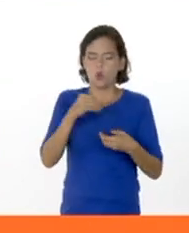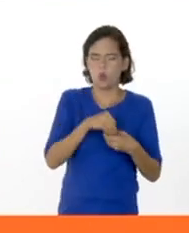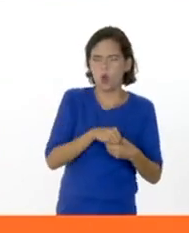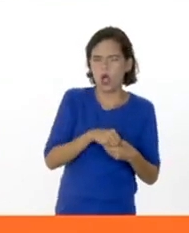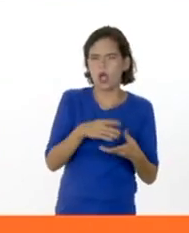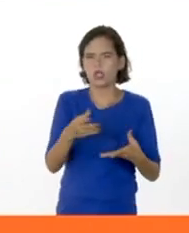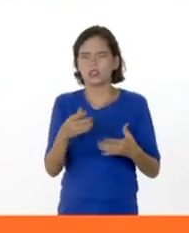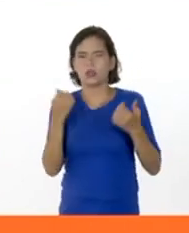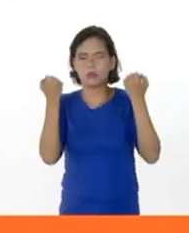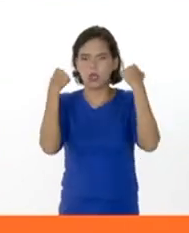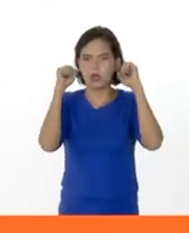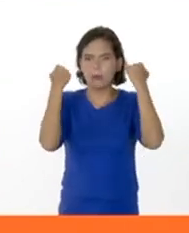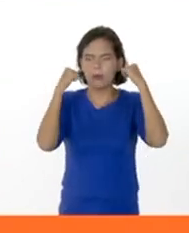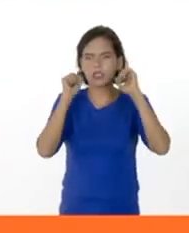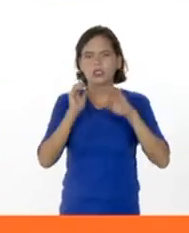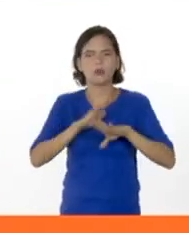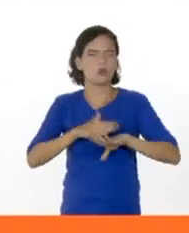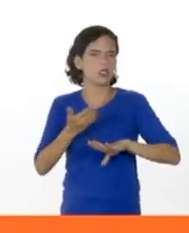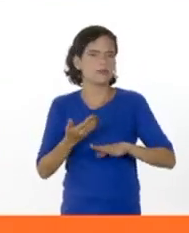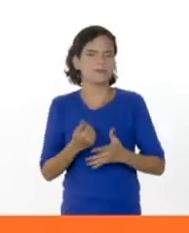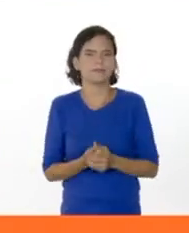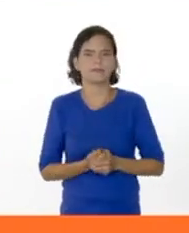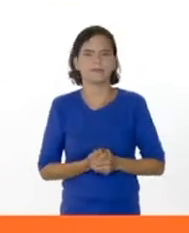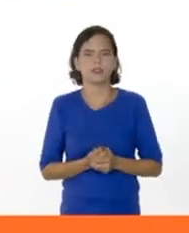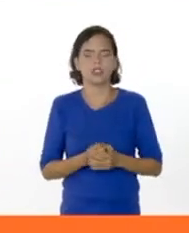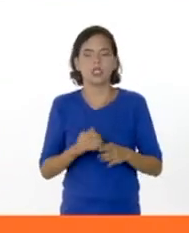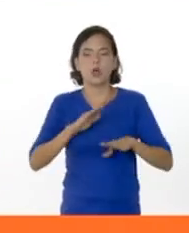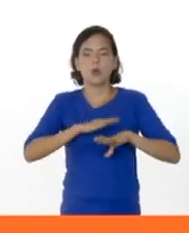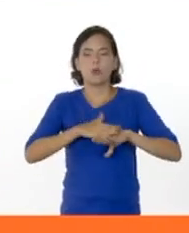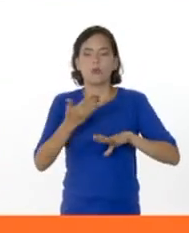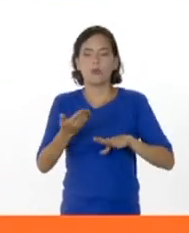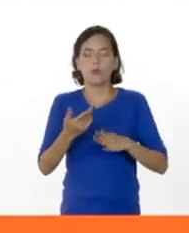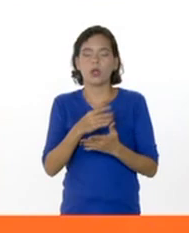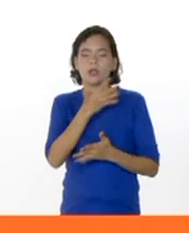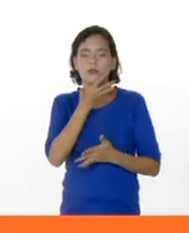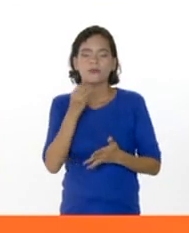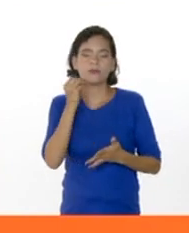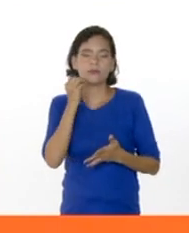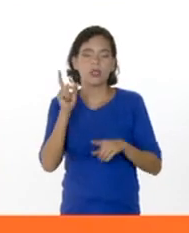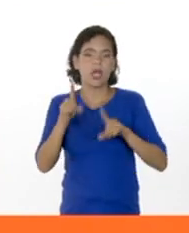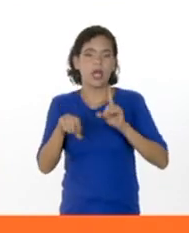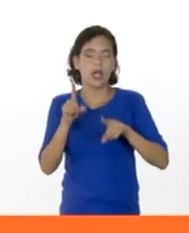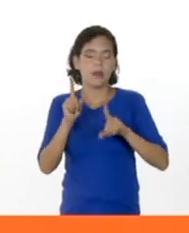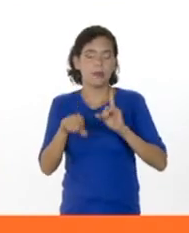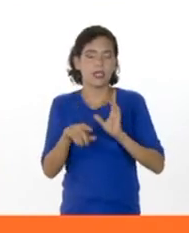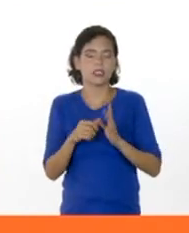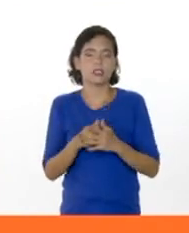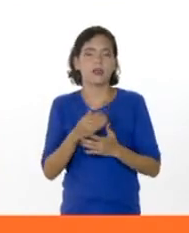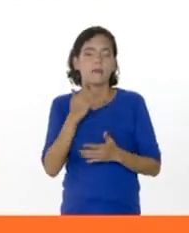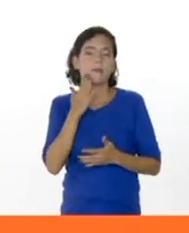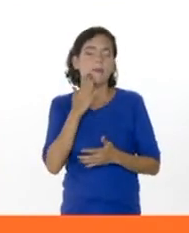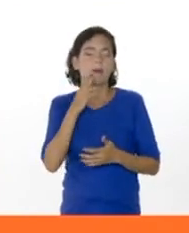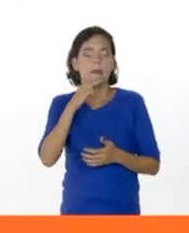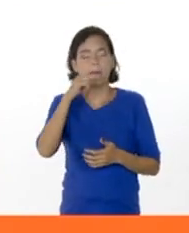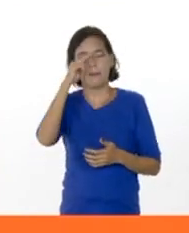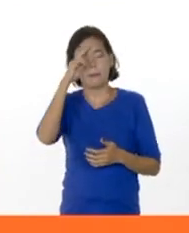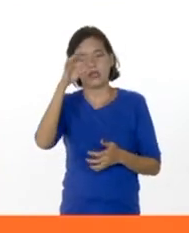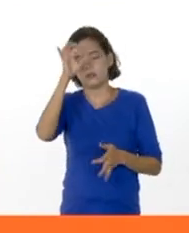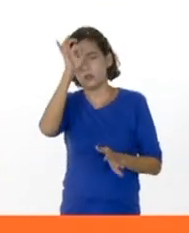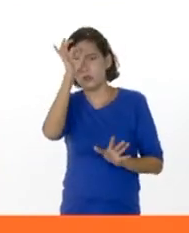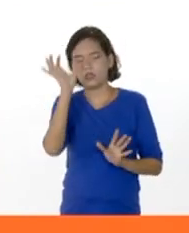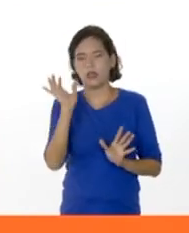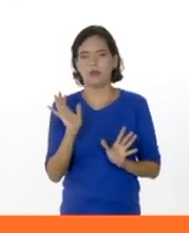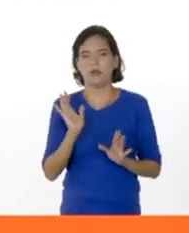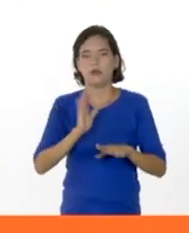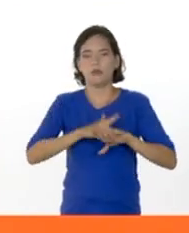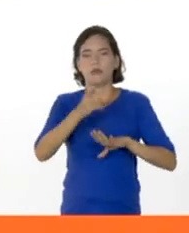tómenlo en práctica. ¿Por qué? Porque en la etapa de la adolescencia, a veces, quizás mamá, papá, no sabes por qué